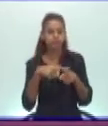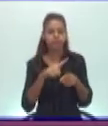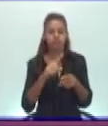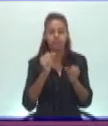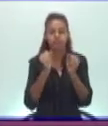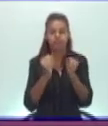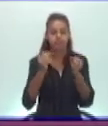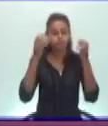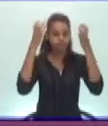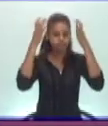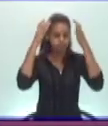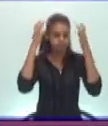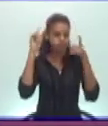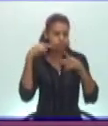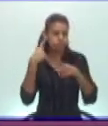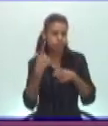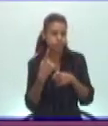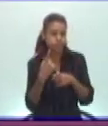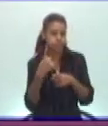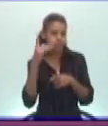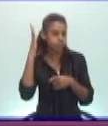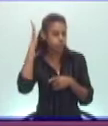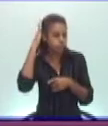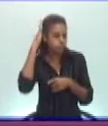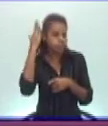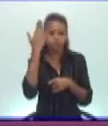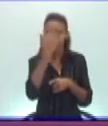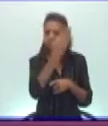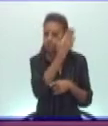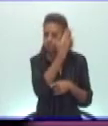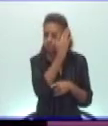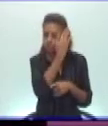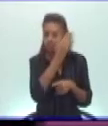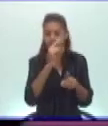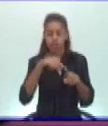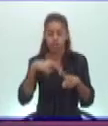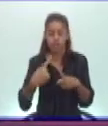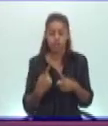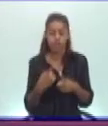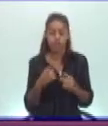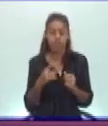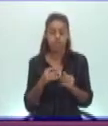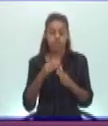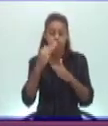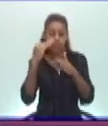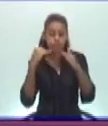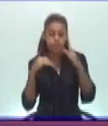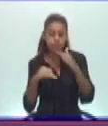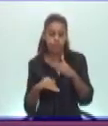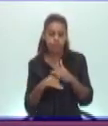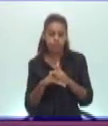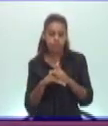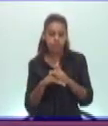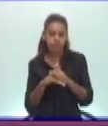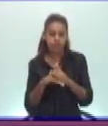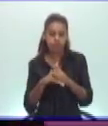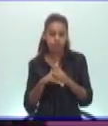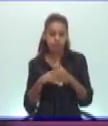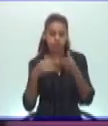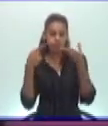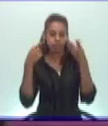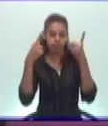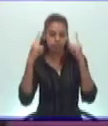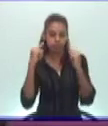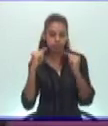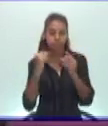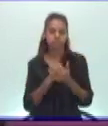partes laterales del cerebro. Y en esas partes laterales están debajo de la palma de mis manos. En esas partes